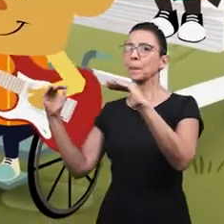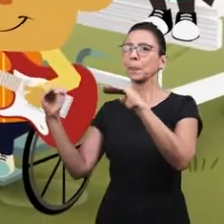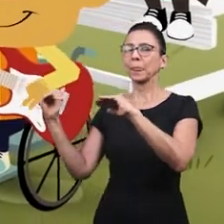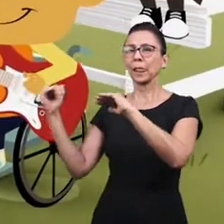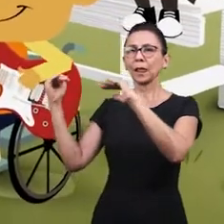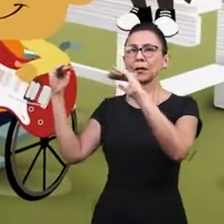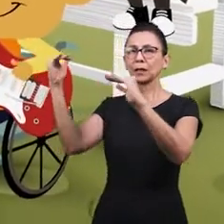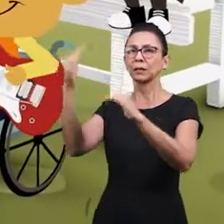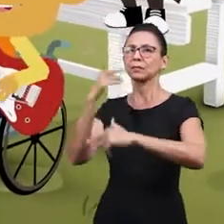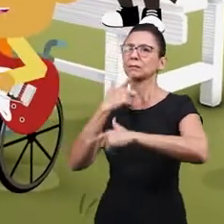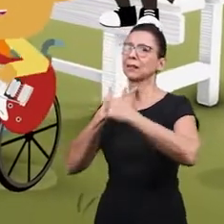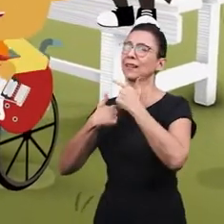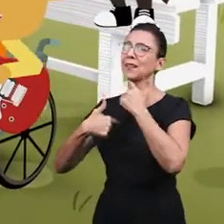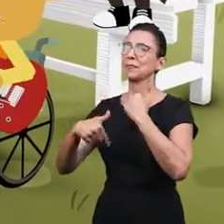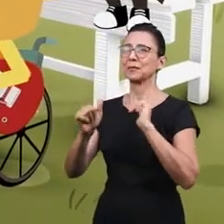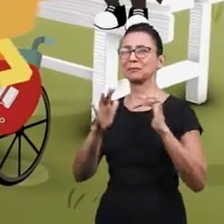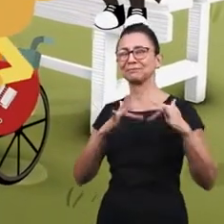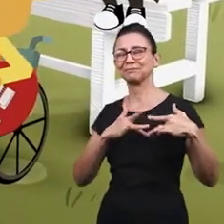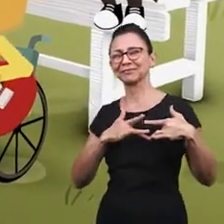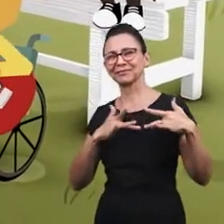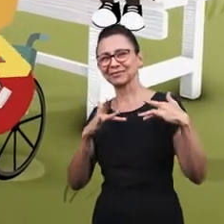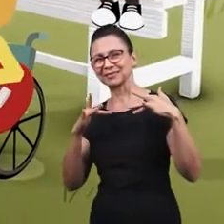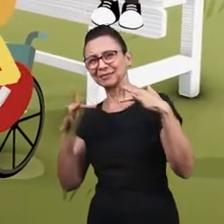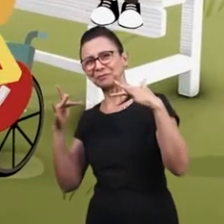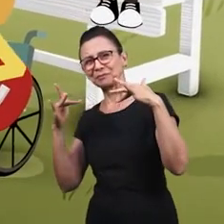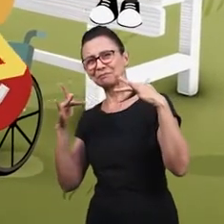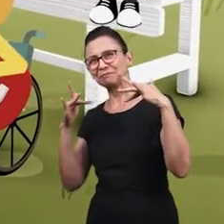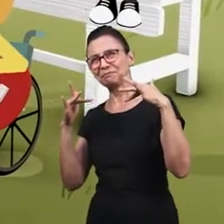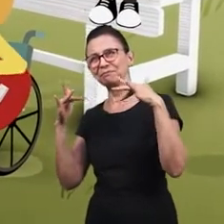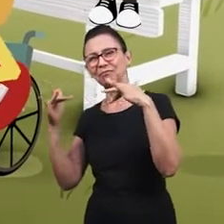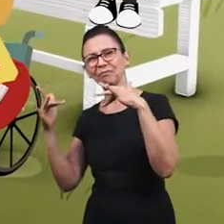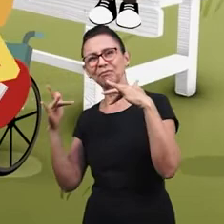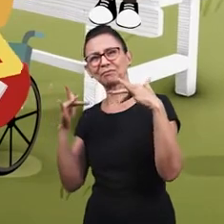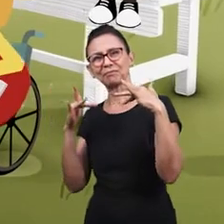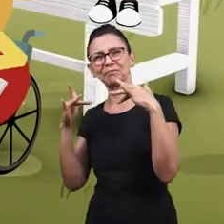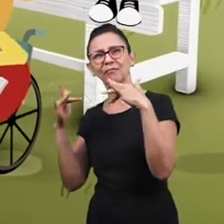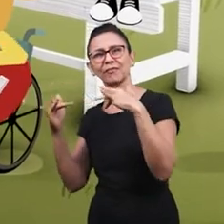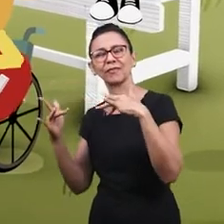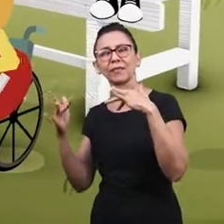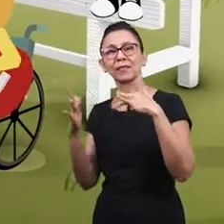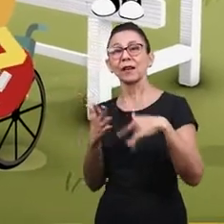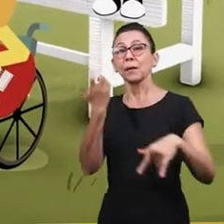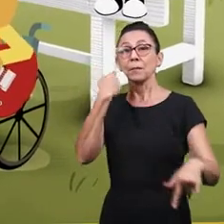Dios de las verdades.